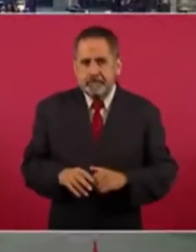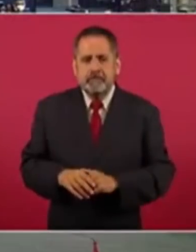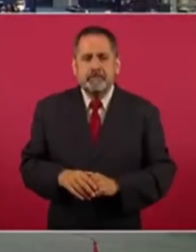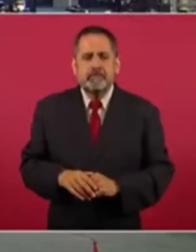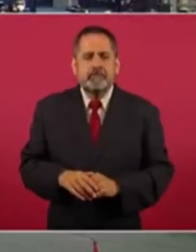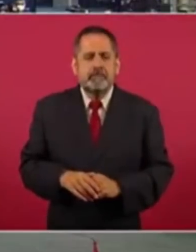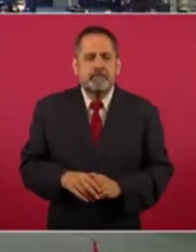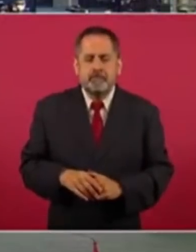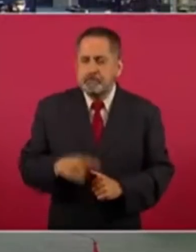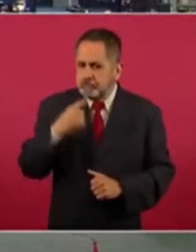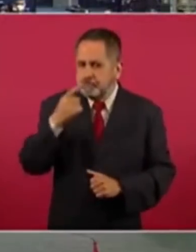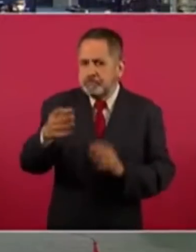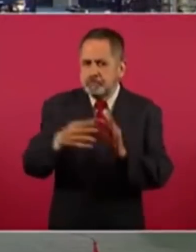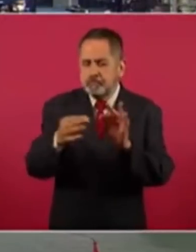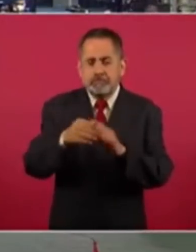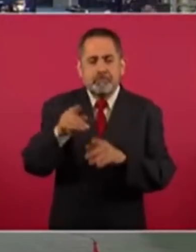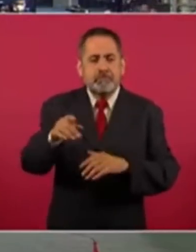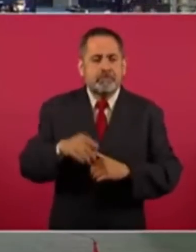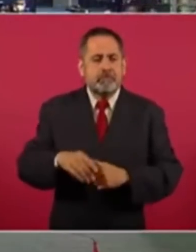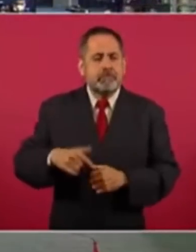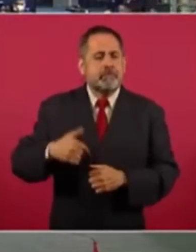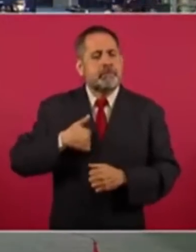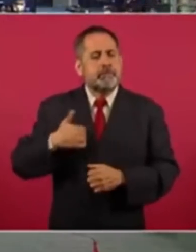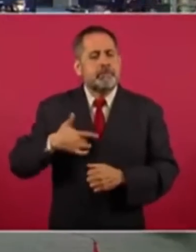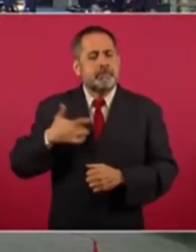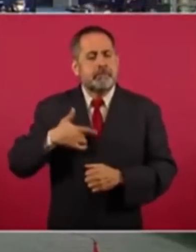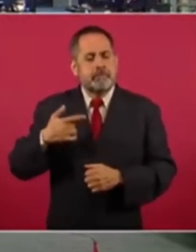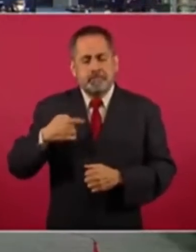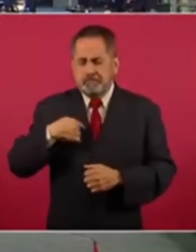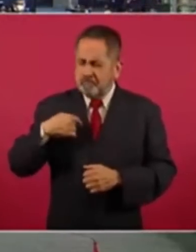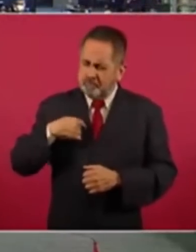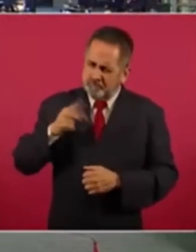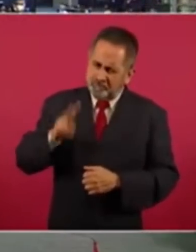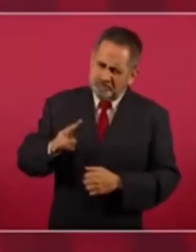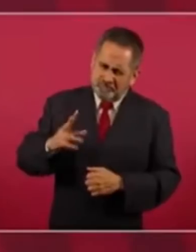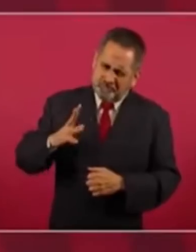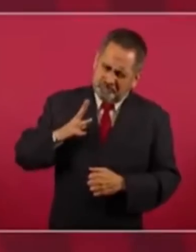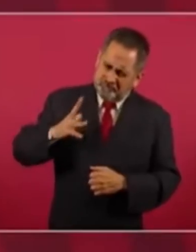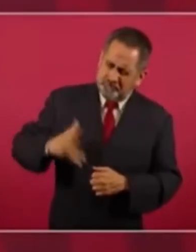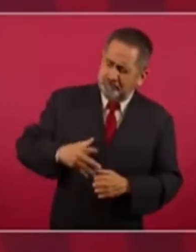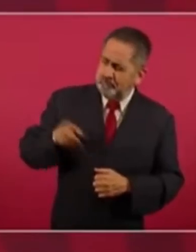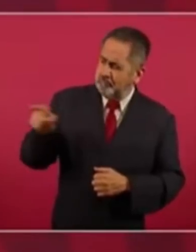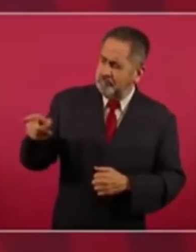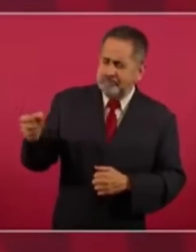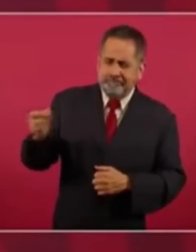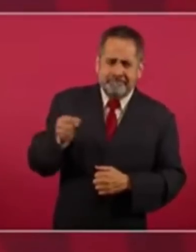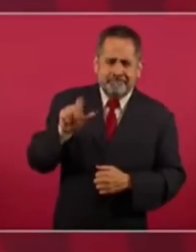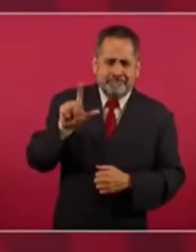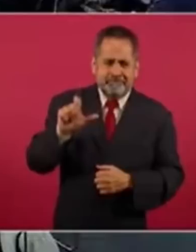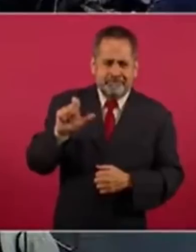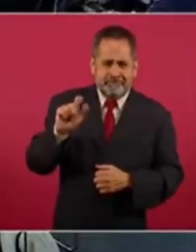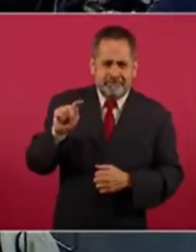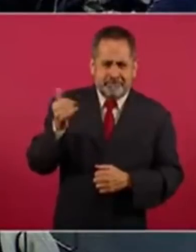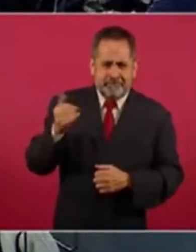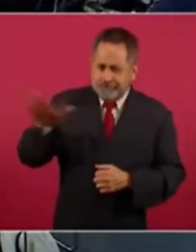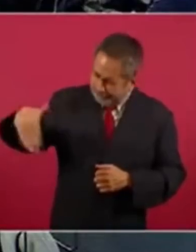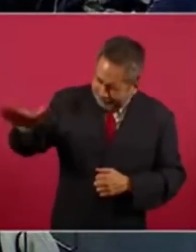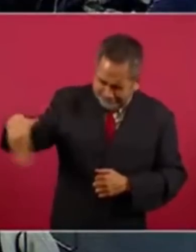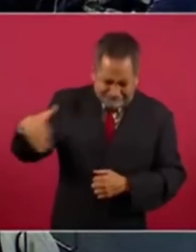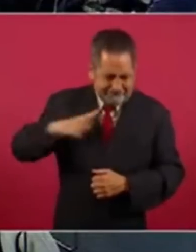les digo que yo soy orgulloso del ETI. Ven, ven.